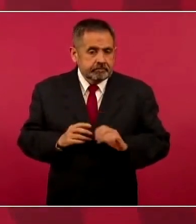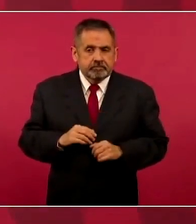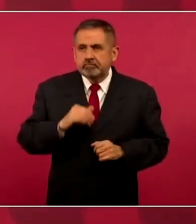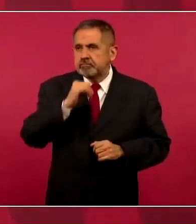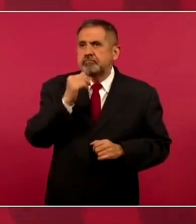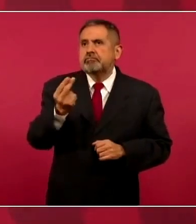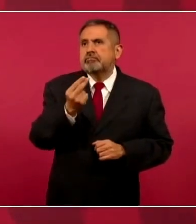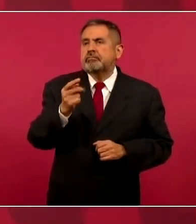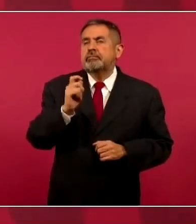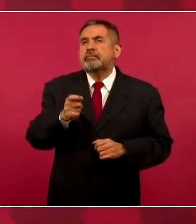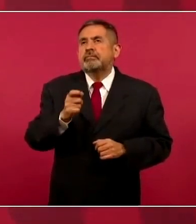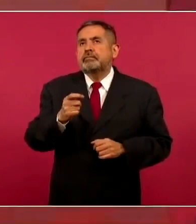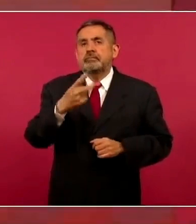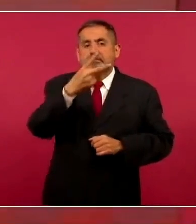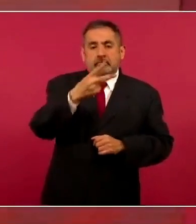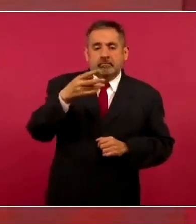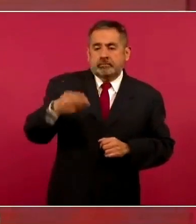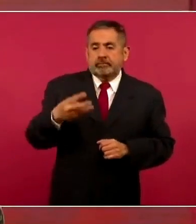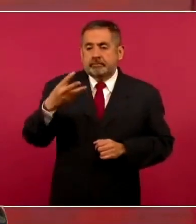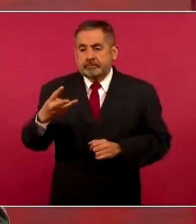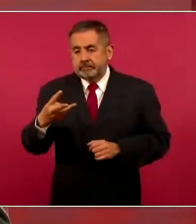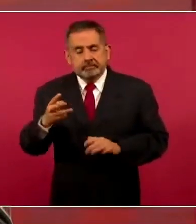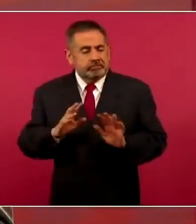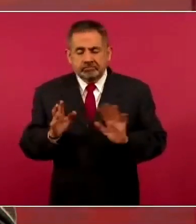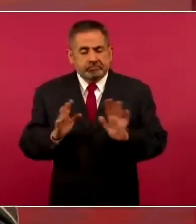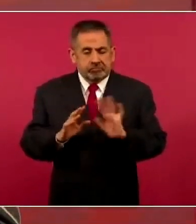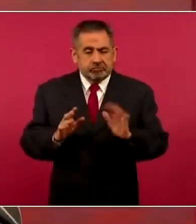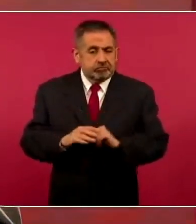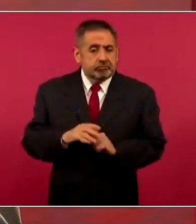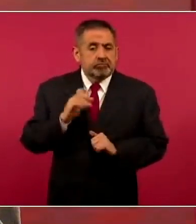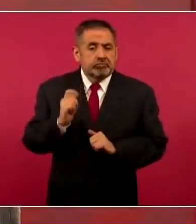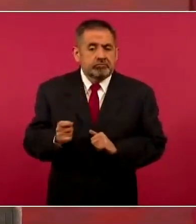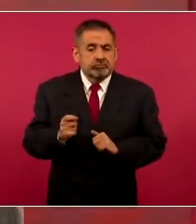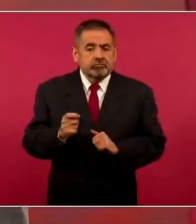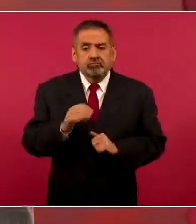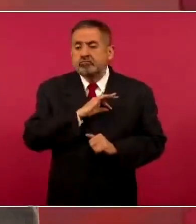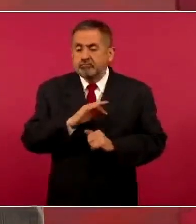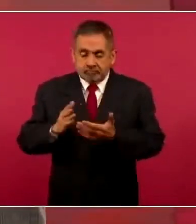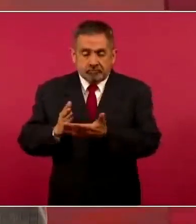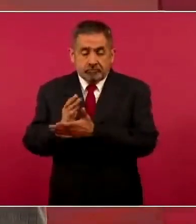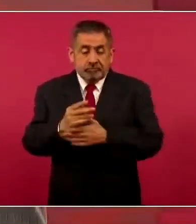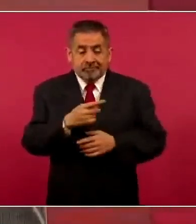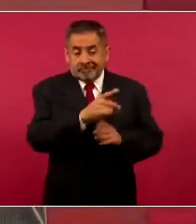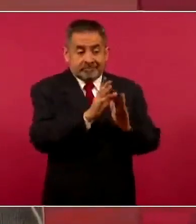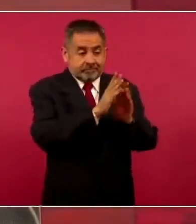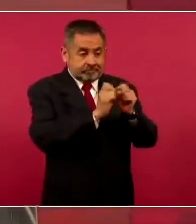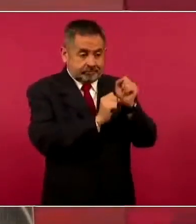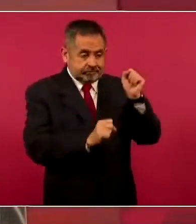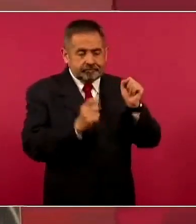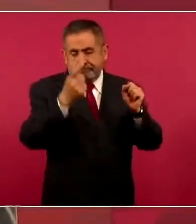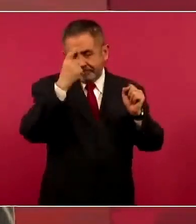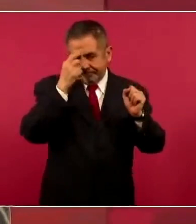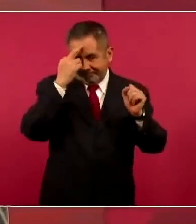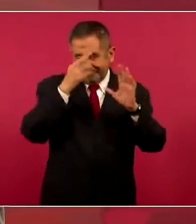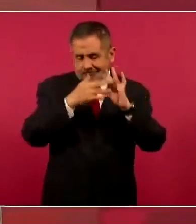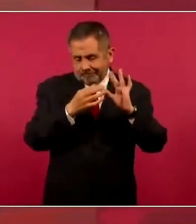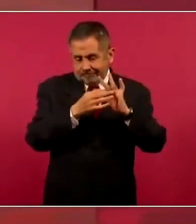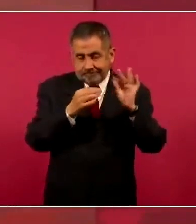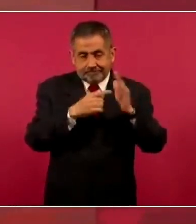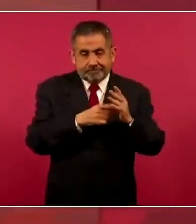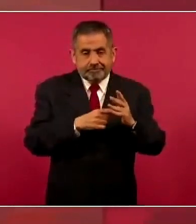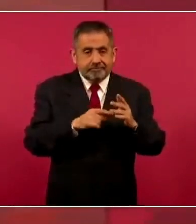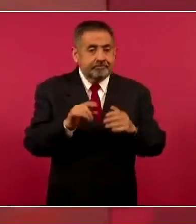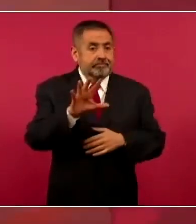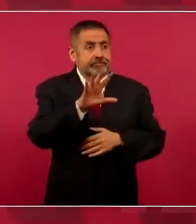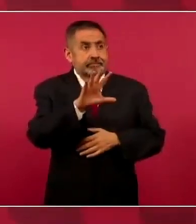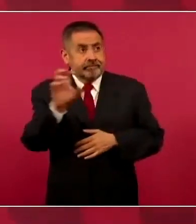dos terceras partes de los votos. La reforma constitucional ya hemos visto que de